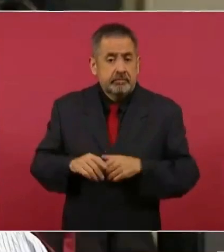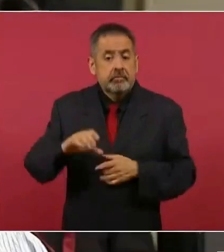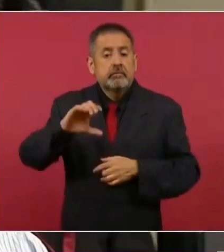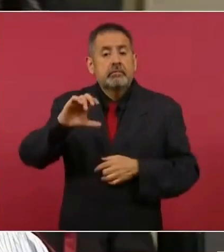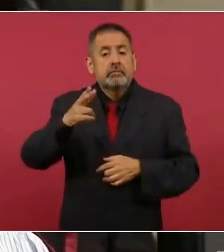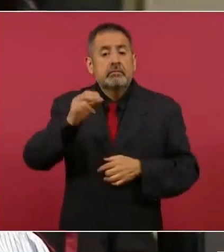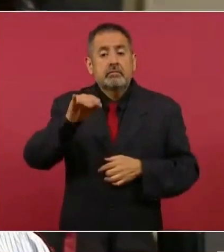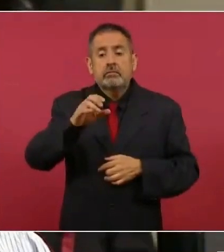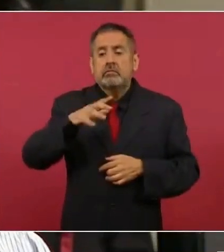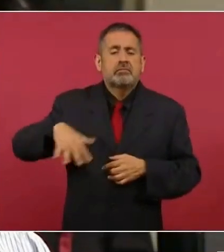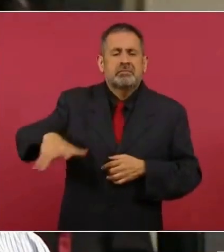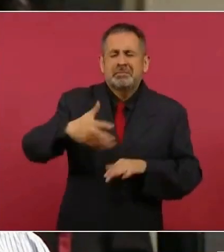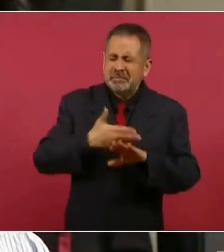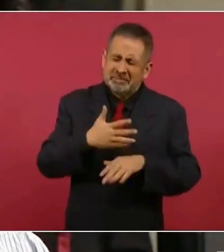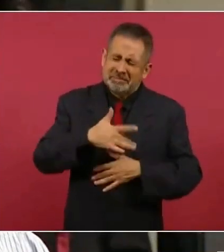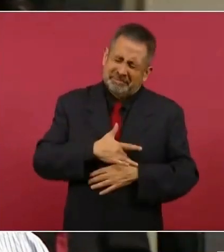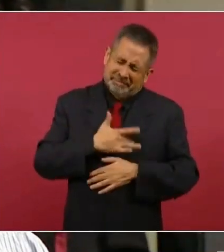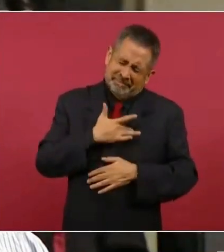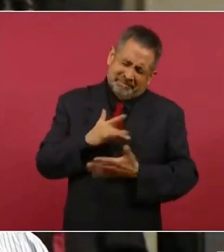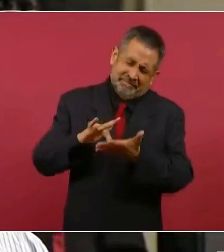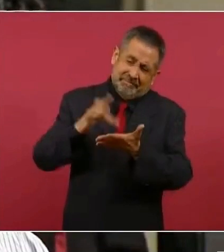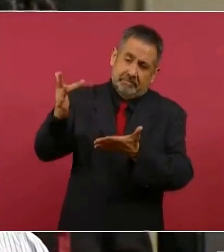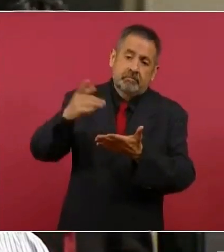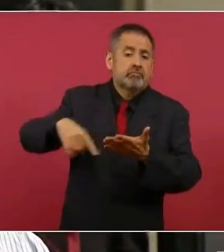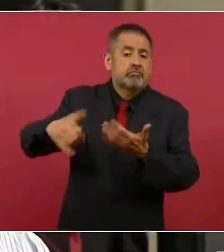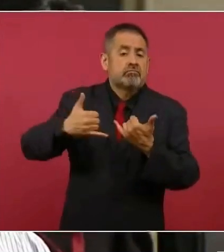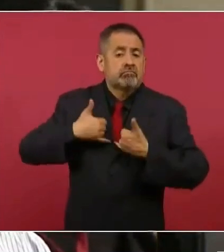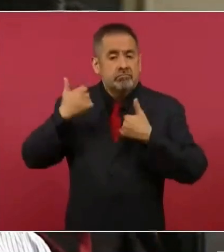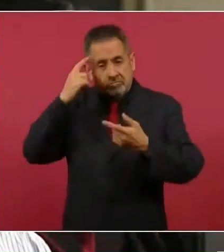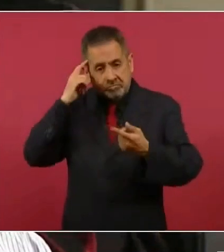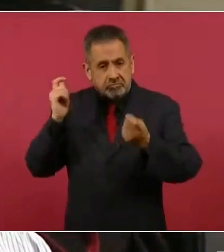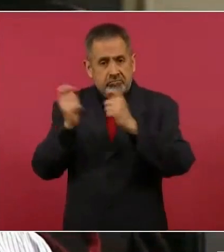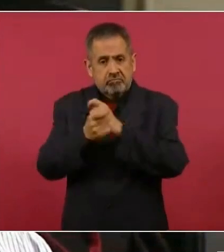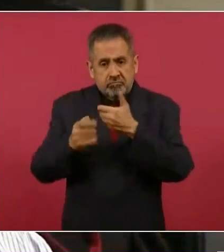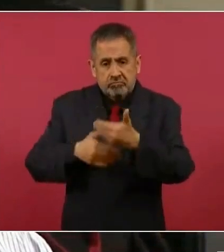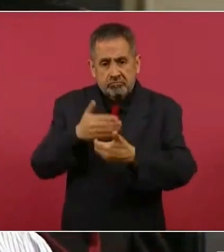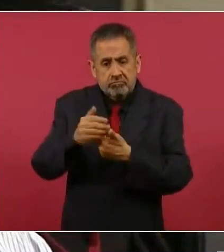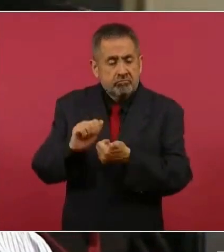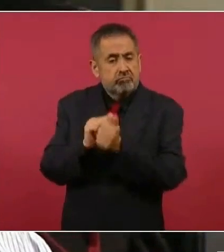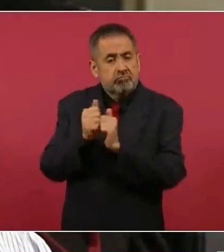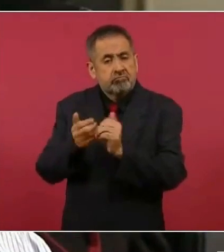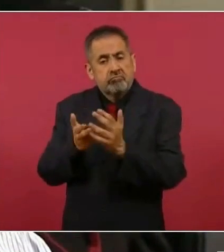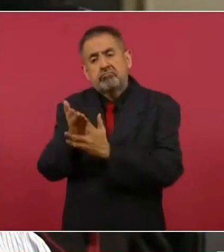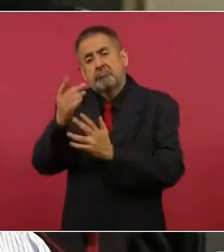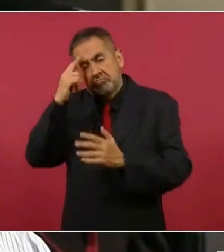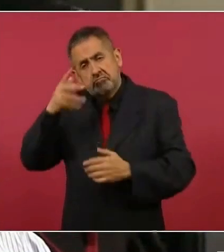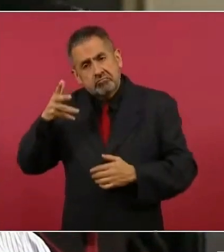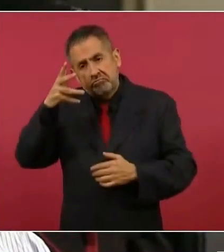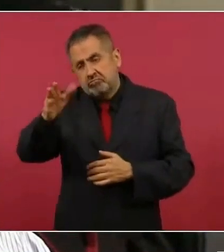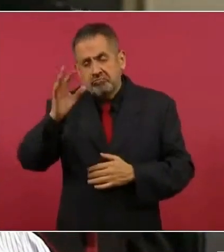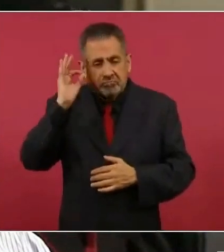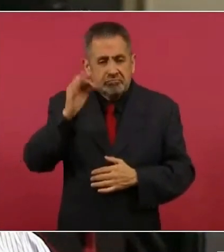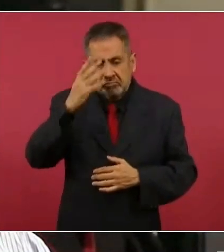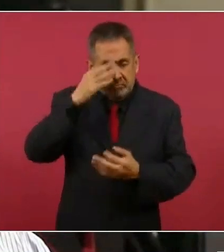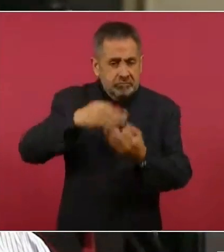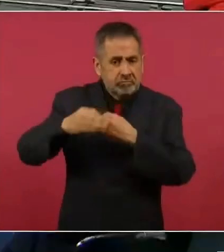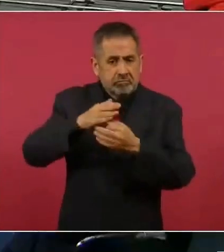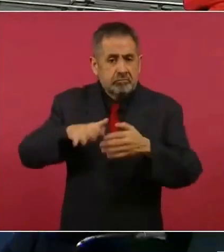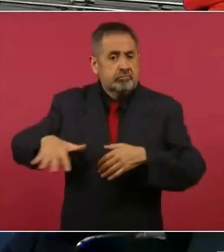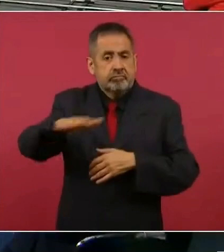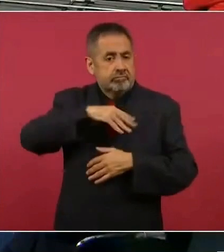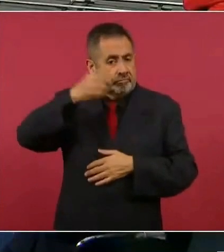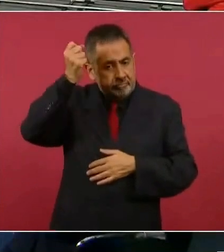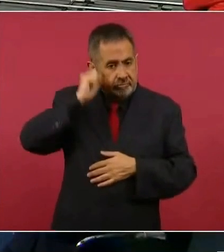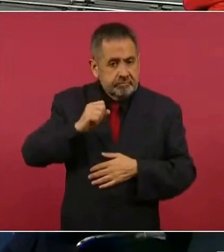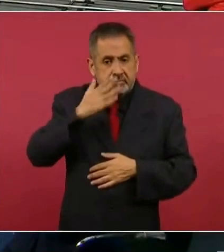está muy agradecida porque la juventud ya cambió, la juventud va encaminada a un nuevo futuro para todo lo que es el Estado de Sinaloa,